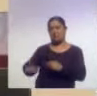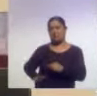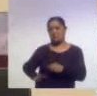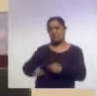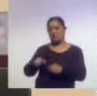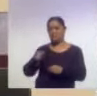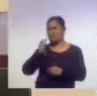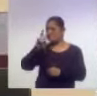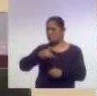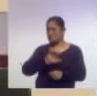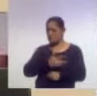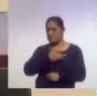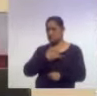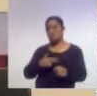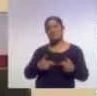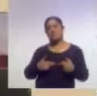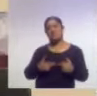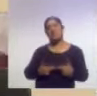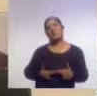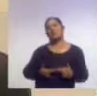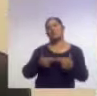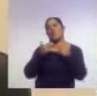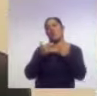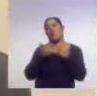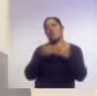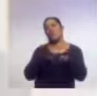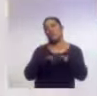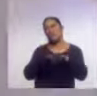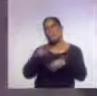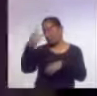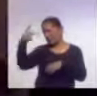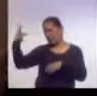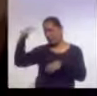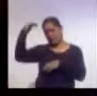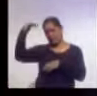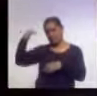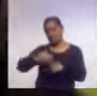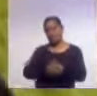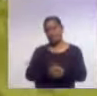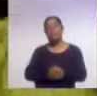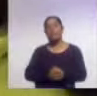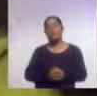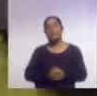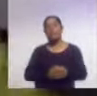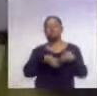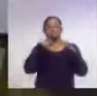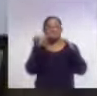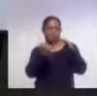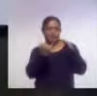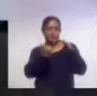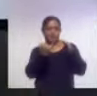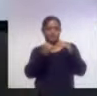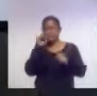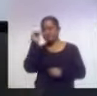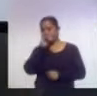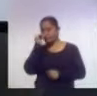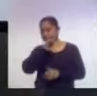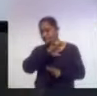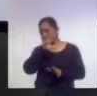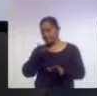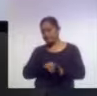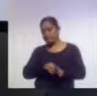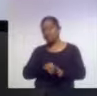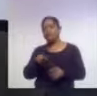que seamos totalmente sensibles al trabajo de los adultos. El servicio educativo para los adultos es totalmente gratuito,